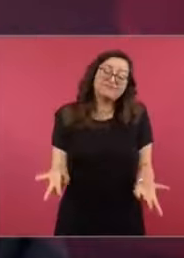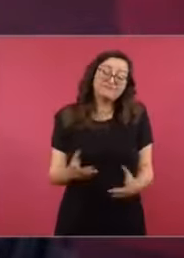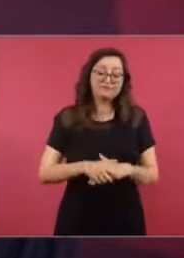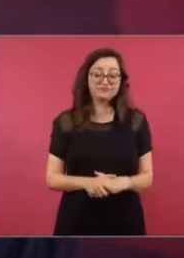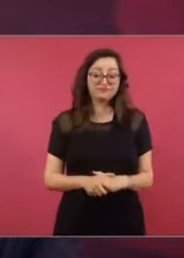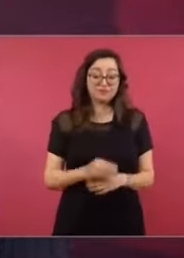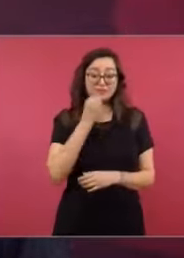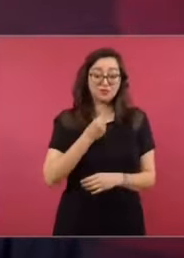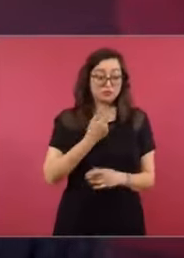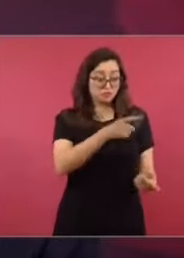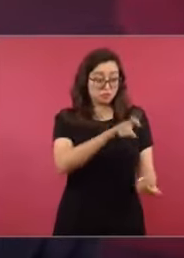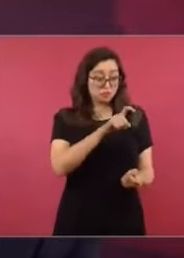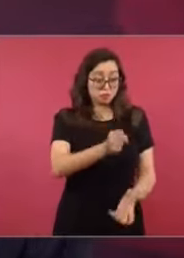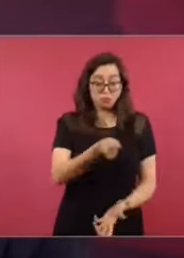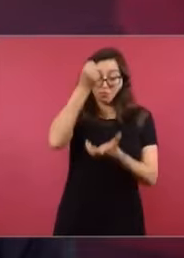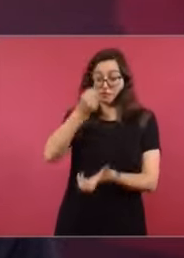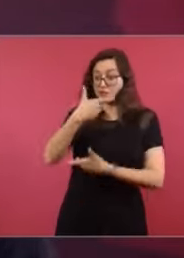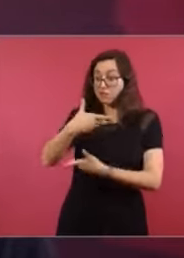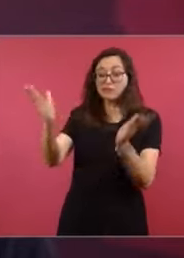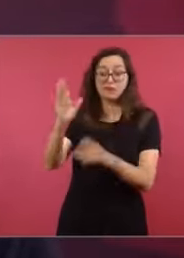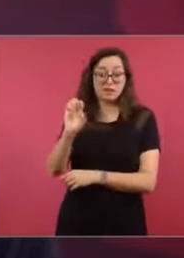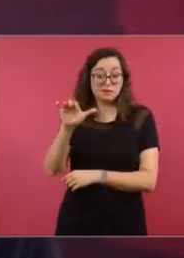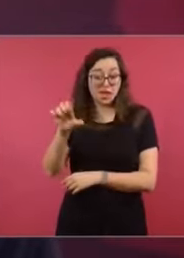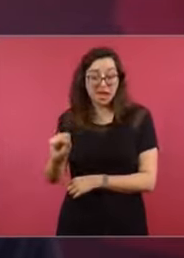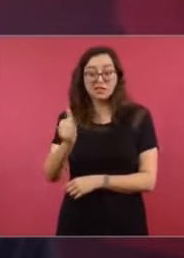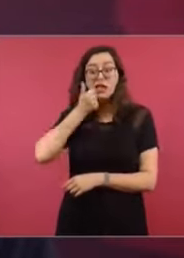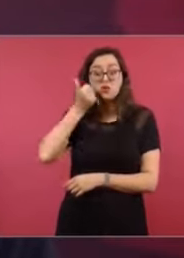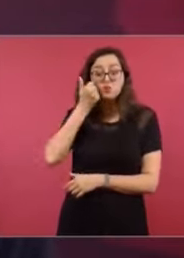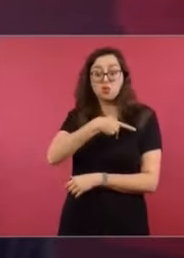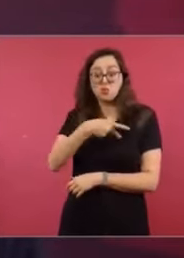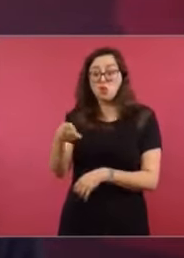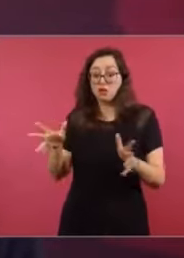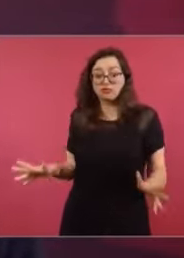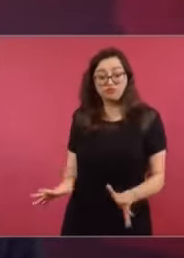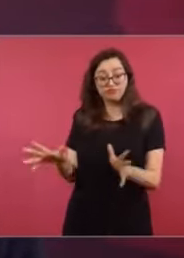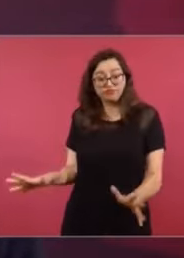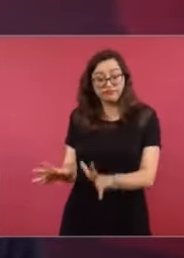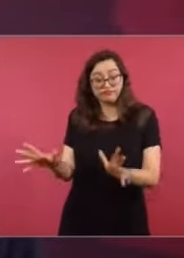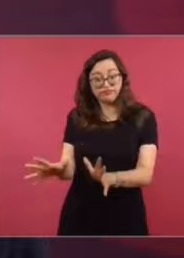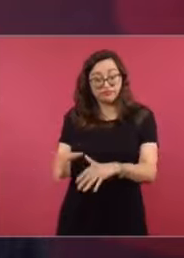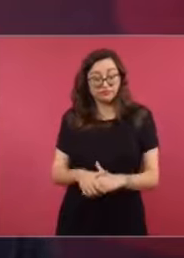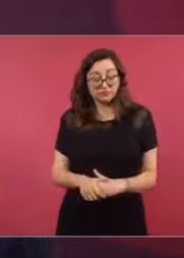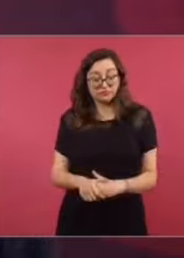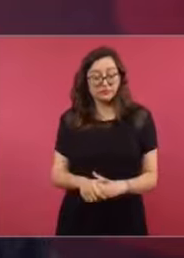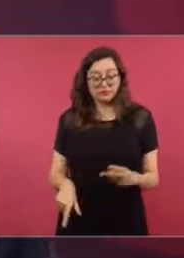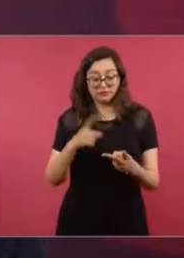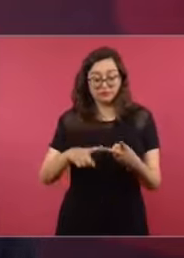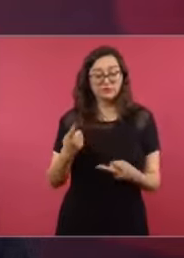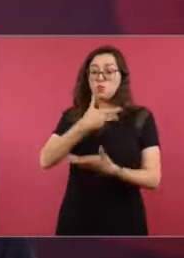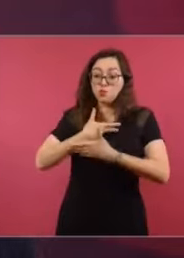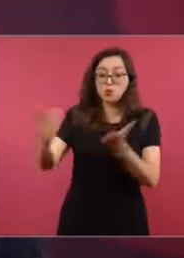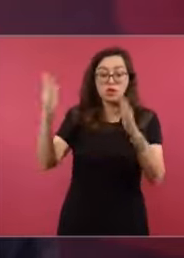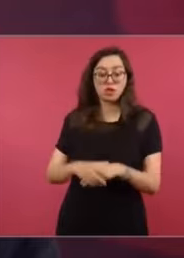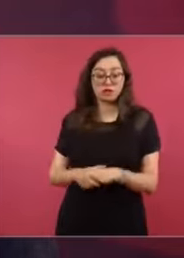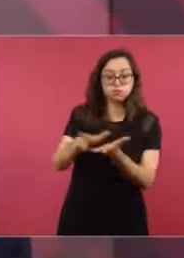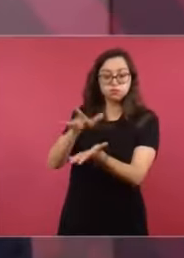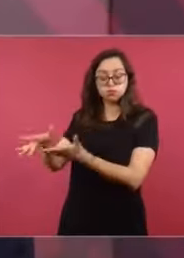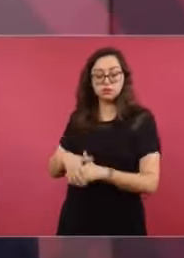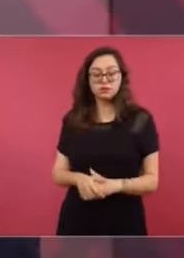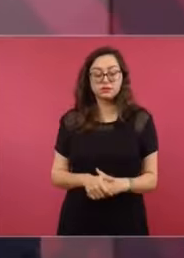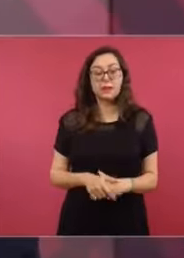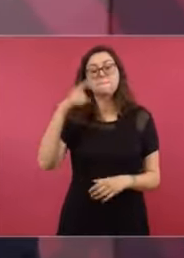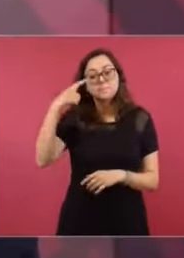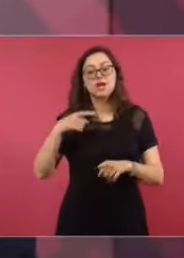lo que se cobra de impuestos va a becas para estudiantes de familias pobres, va a la pensión de adultos mayores, va apoyar a la gente